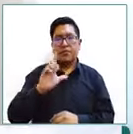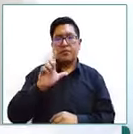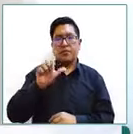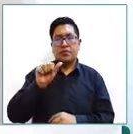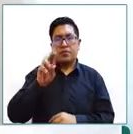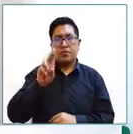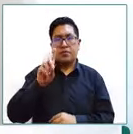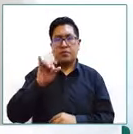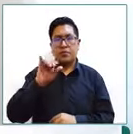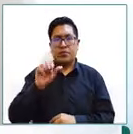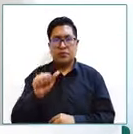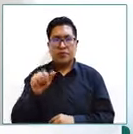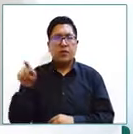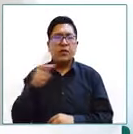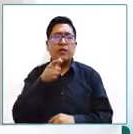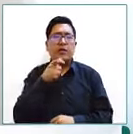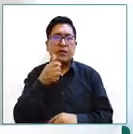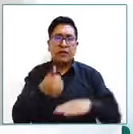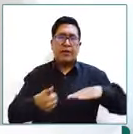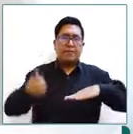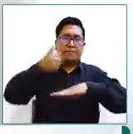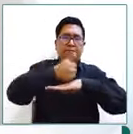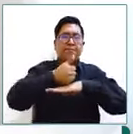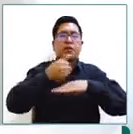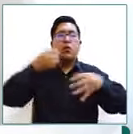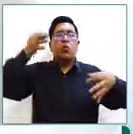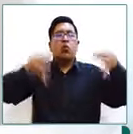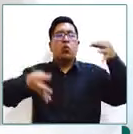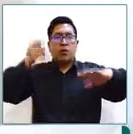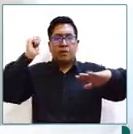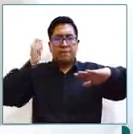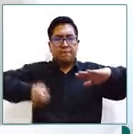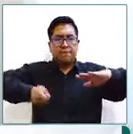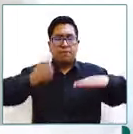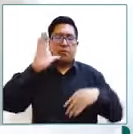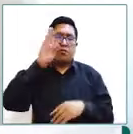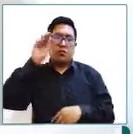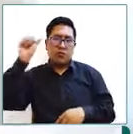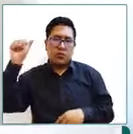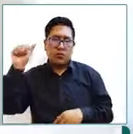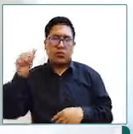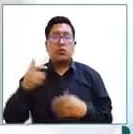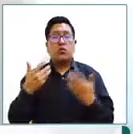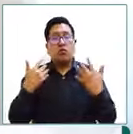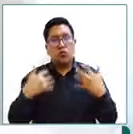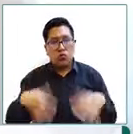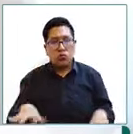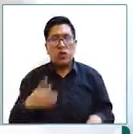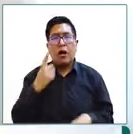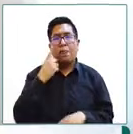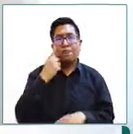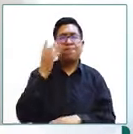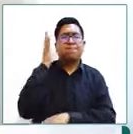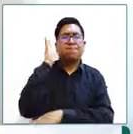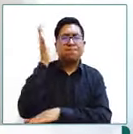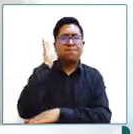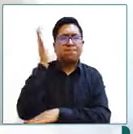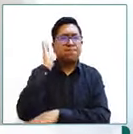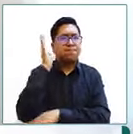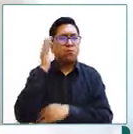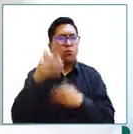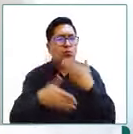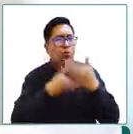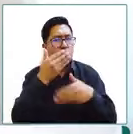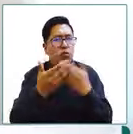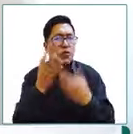juez público de la niñez y adolescencia de Cochabamba. Nos ha hecho una exquisita exposición sobre una buena práctica,